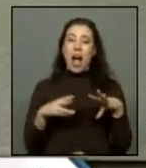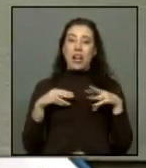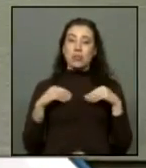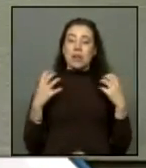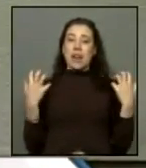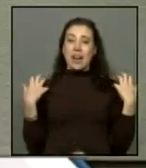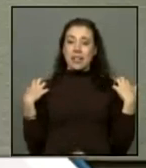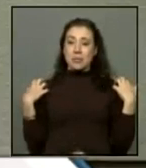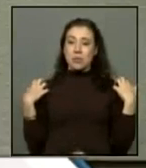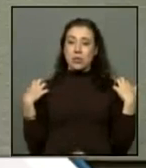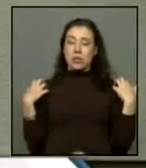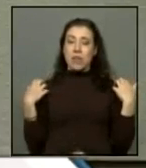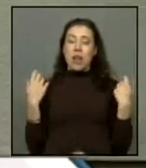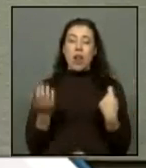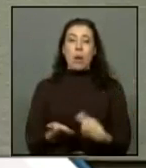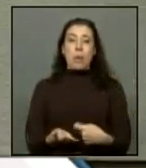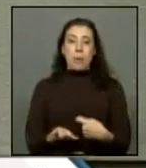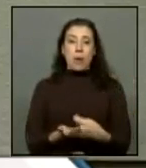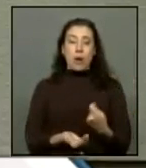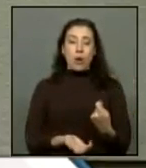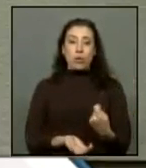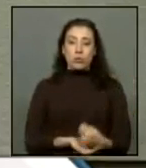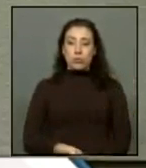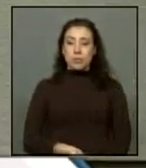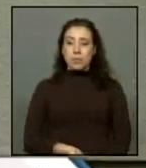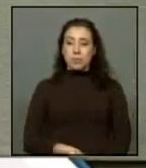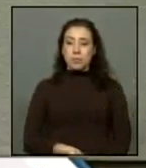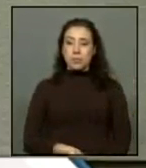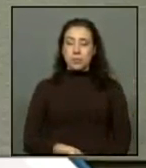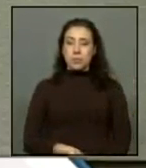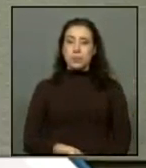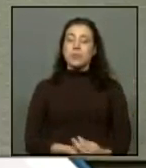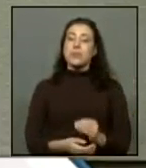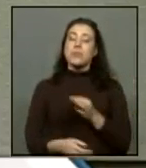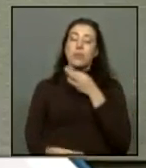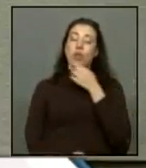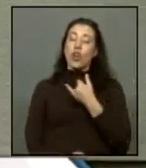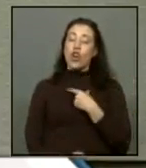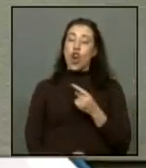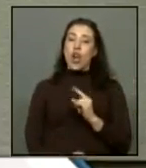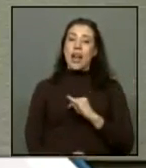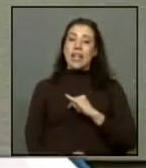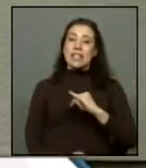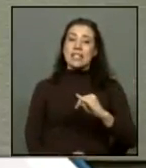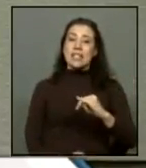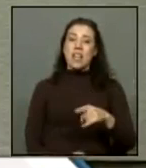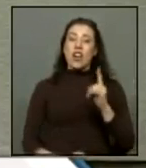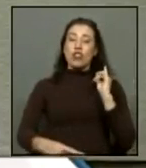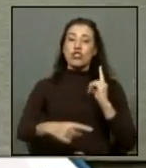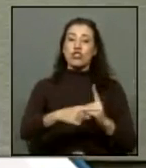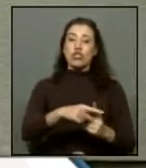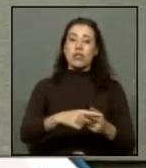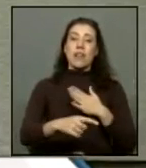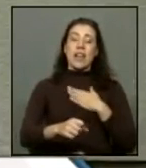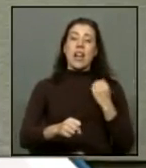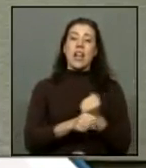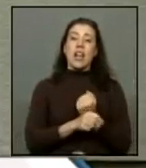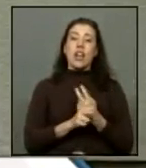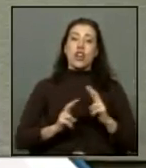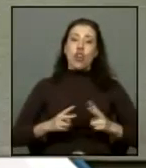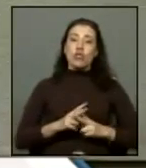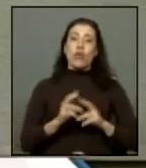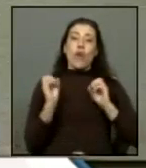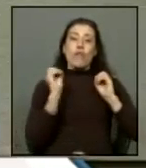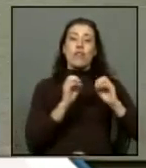responsabilidades y costos. Ha señalado que no quiere continuar con esta asociatividad y construir un